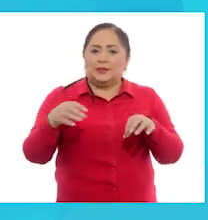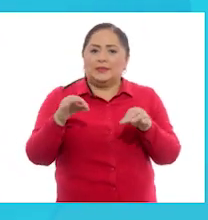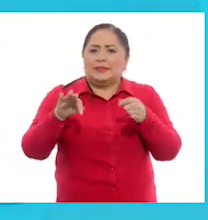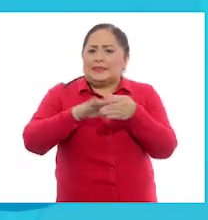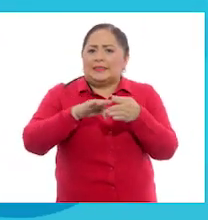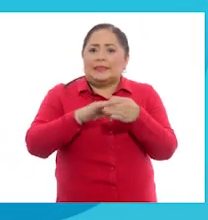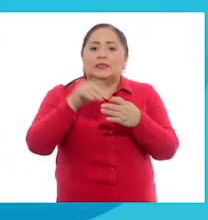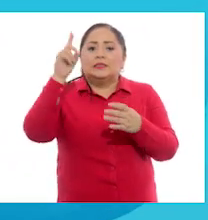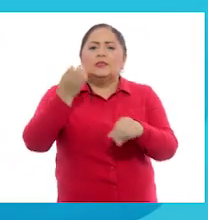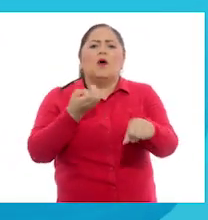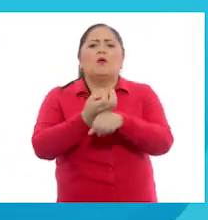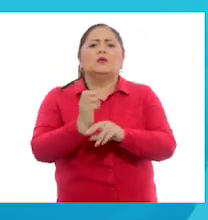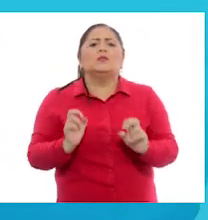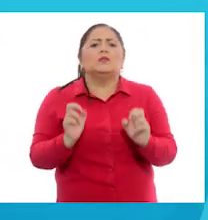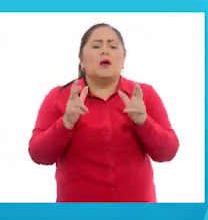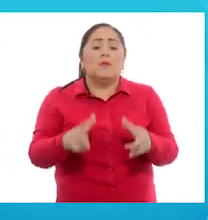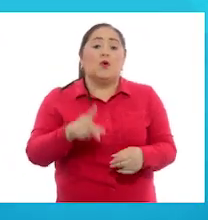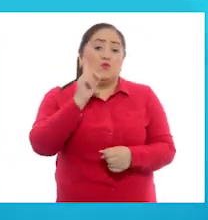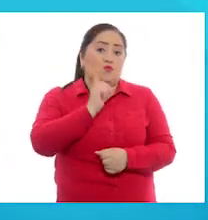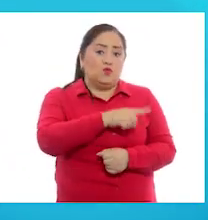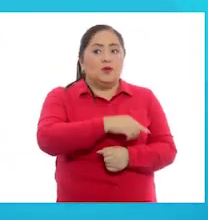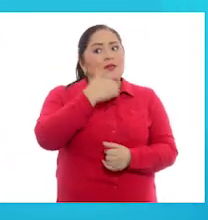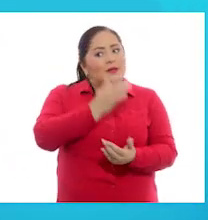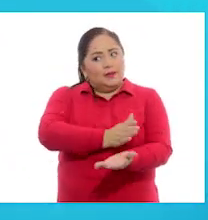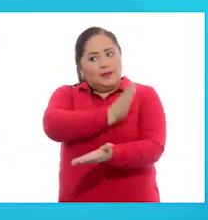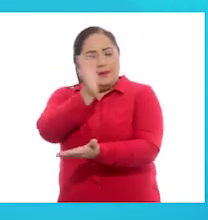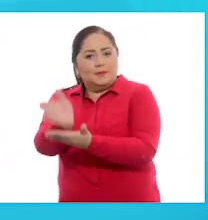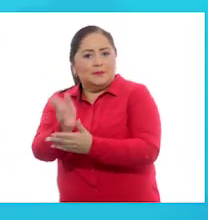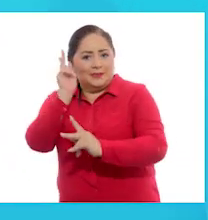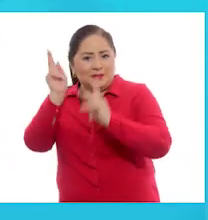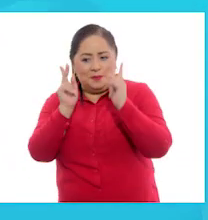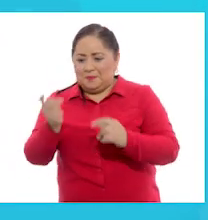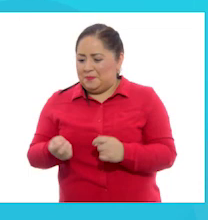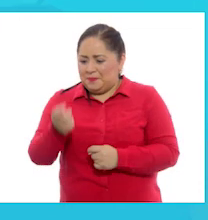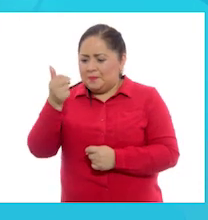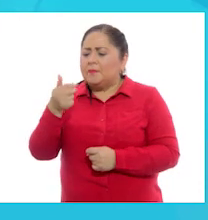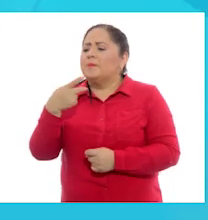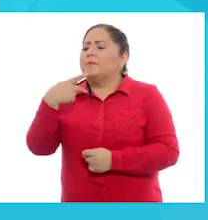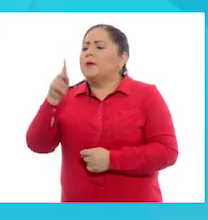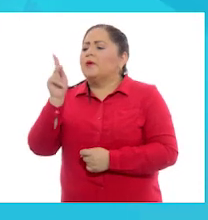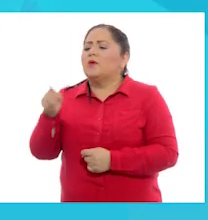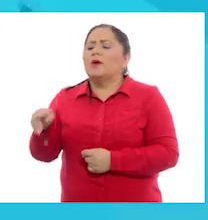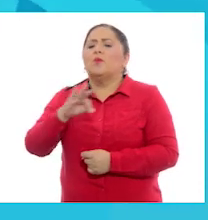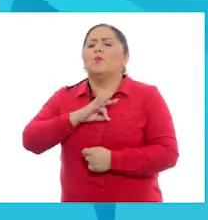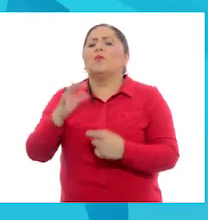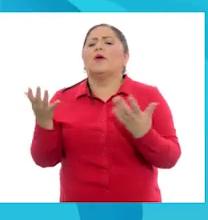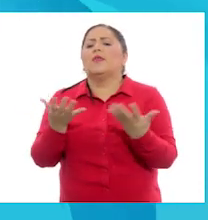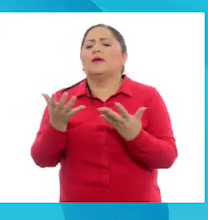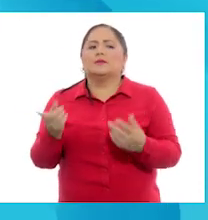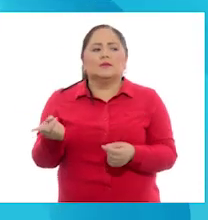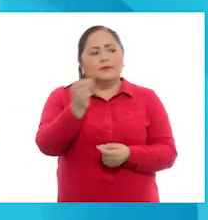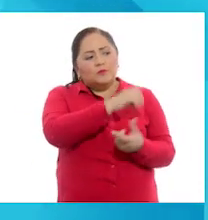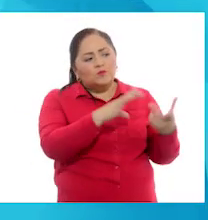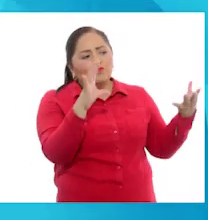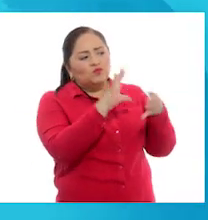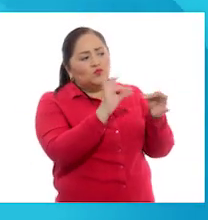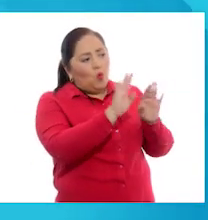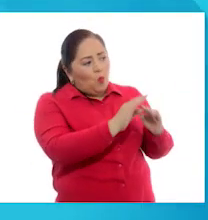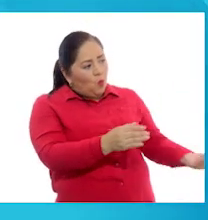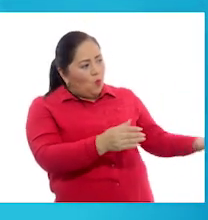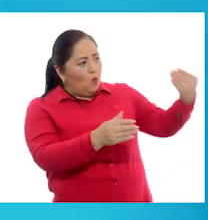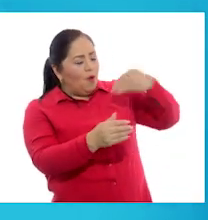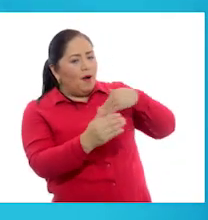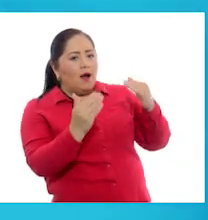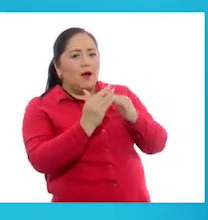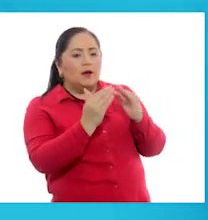estado de Chiapas. Irene quiere ir a visitar a Laura por primera vez. ¿Qué puede hacer Laura para explicarle a Irene cómo llegar a su casa?